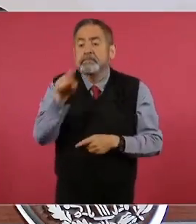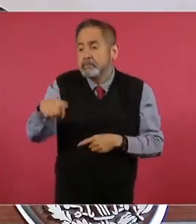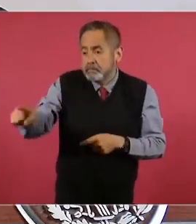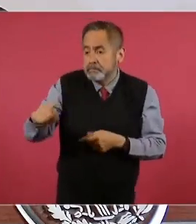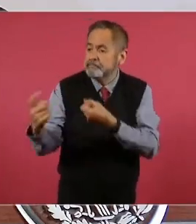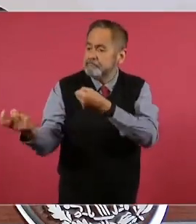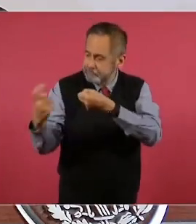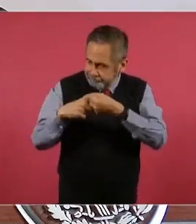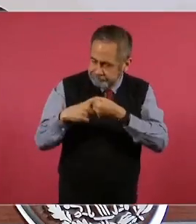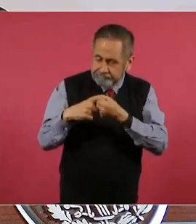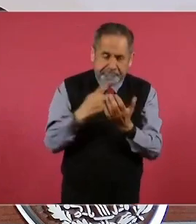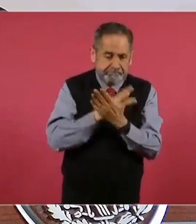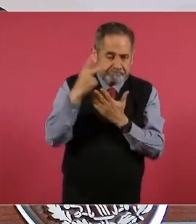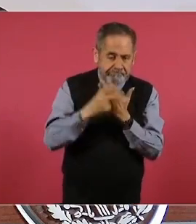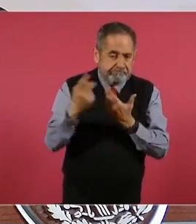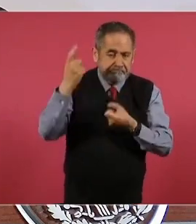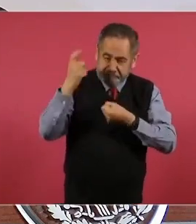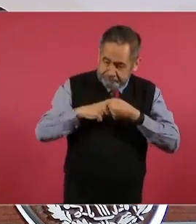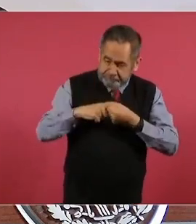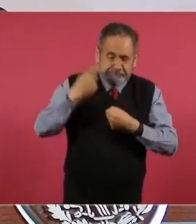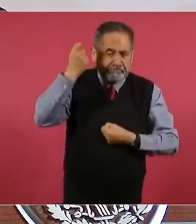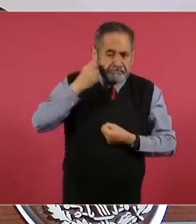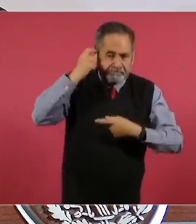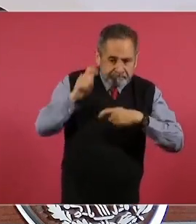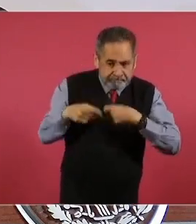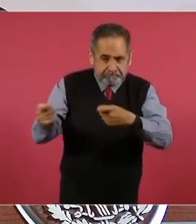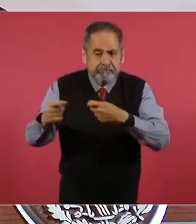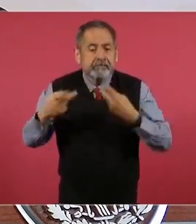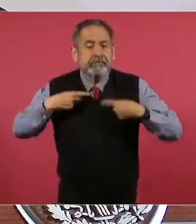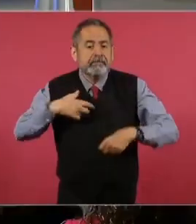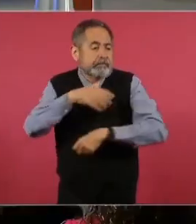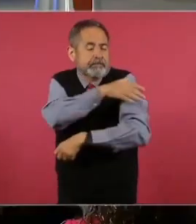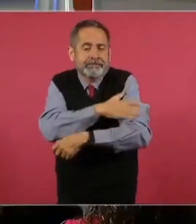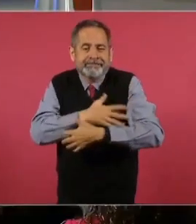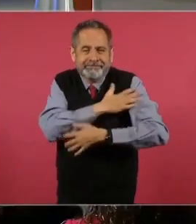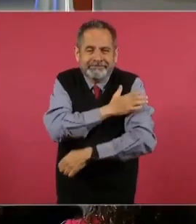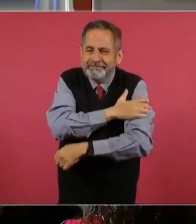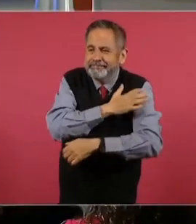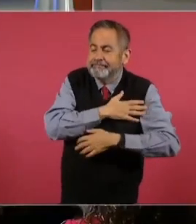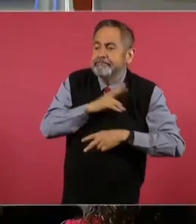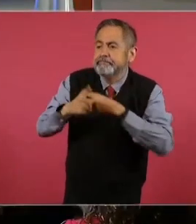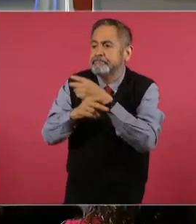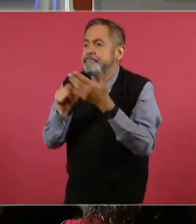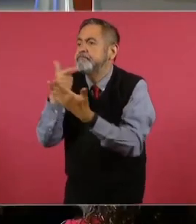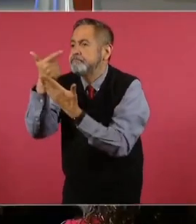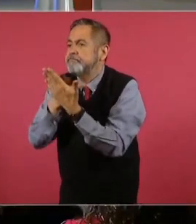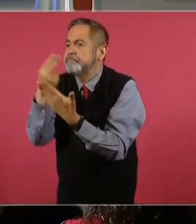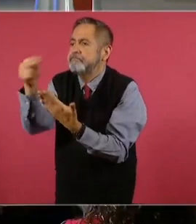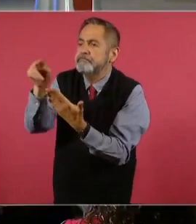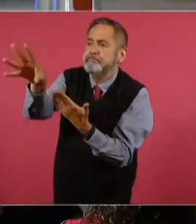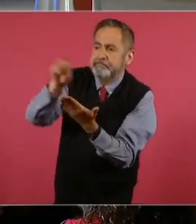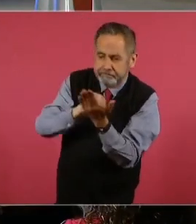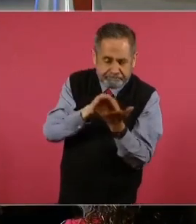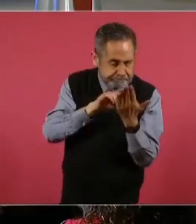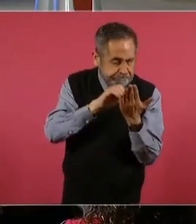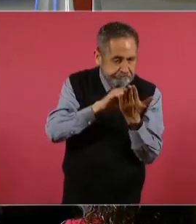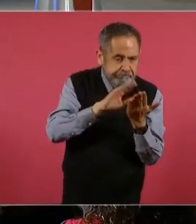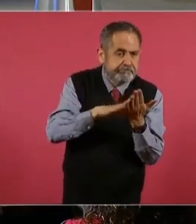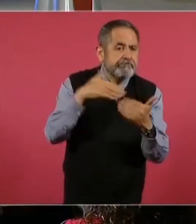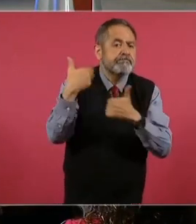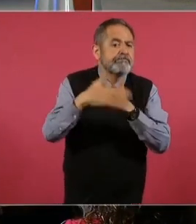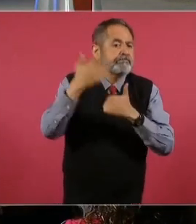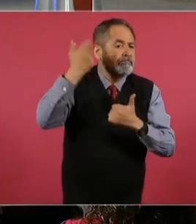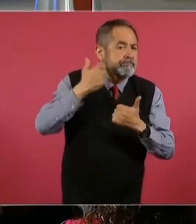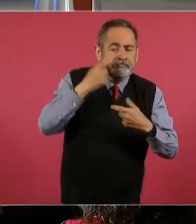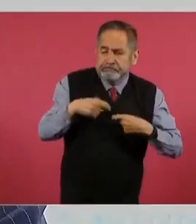programas de bienestar a través de los servidores de la nación. Tres, en continuar con la implementación de programas sociales